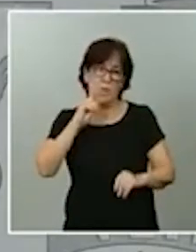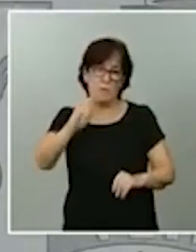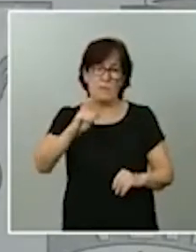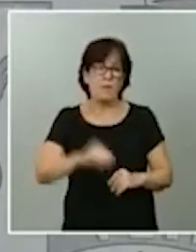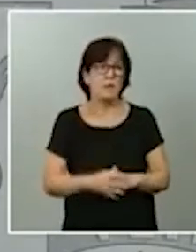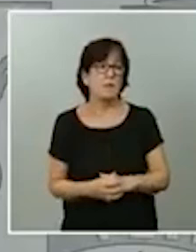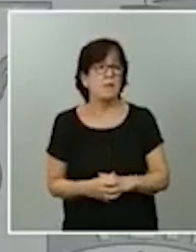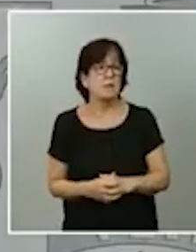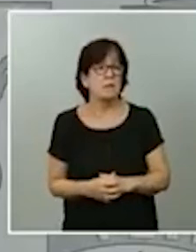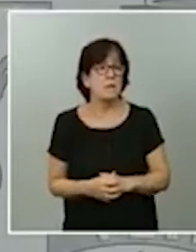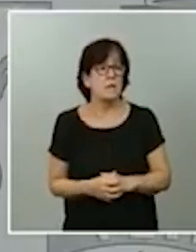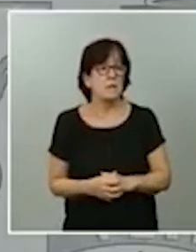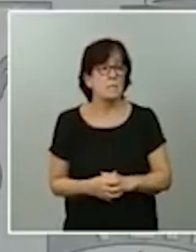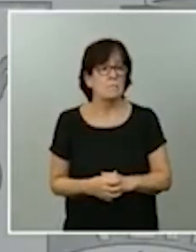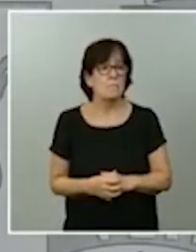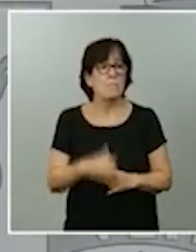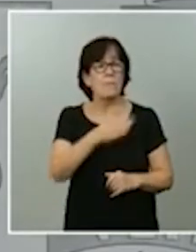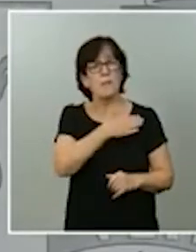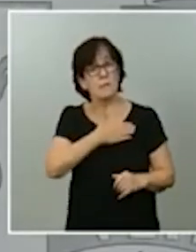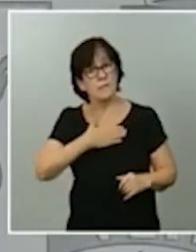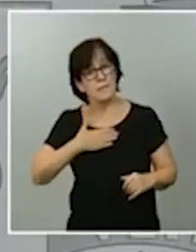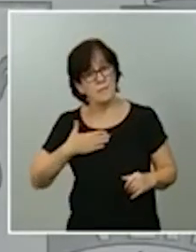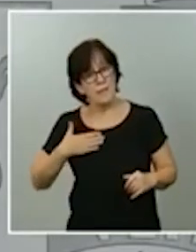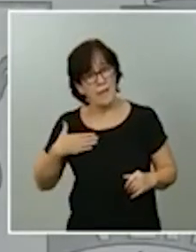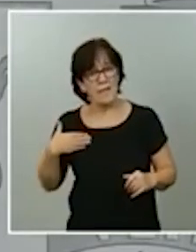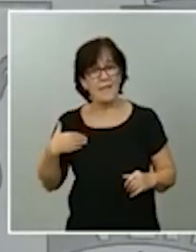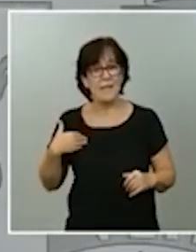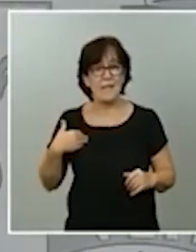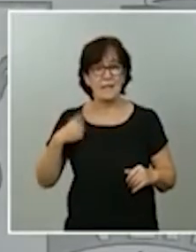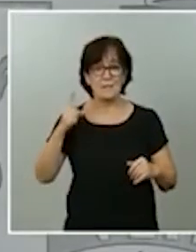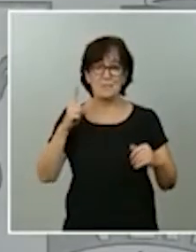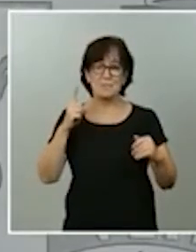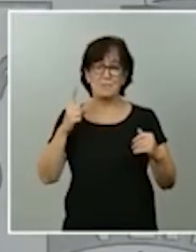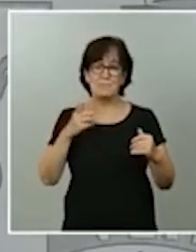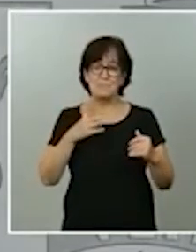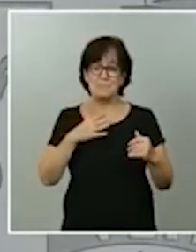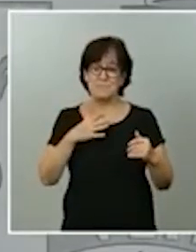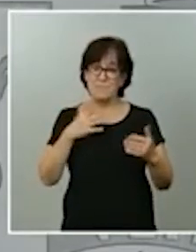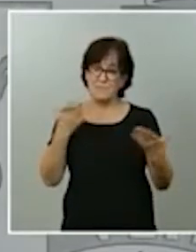quería bueno pues desearles una entre